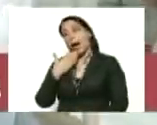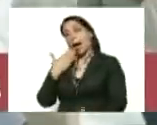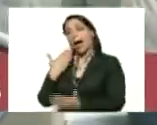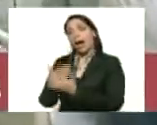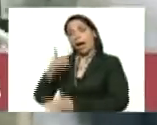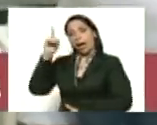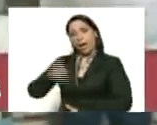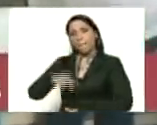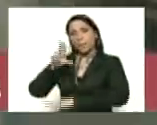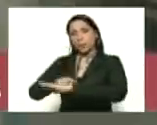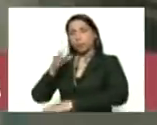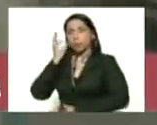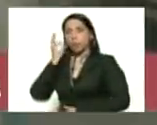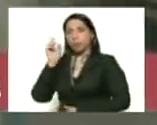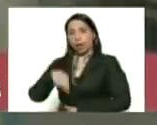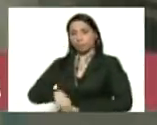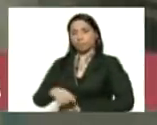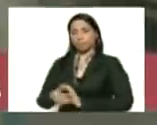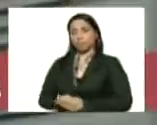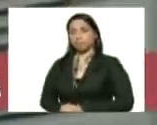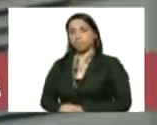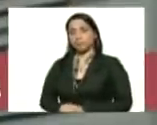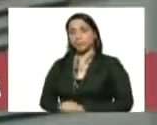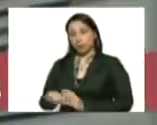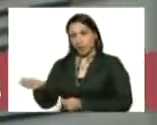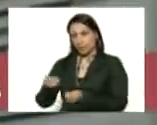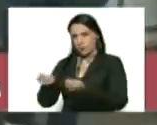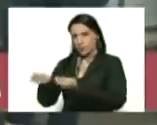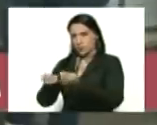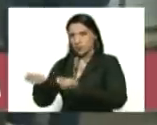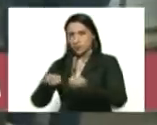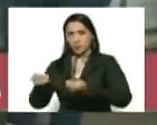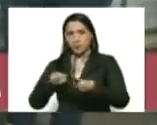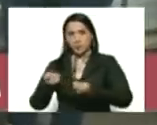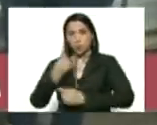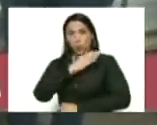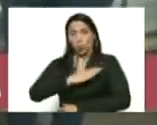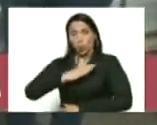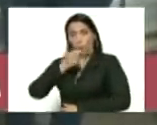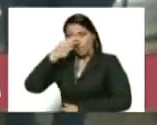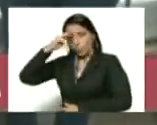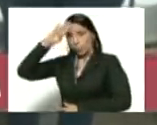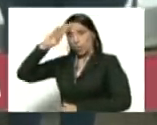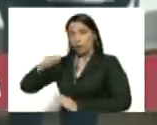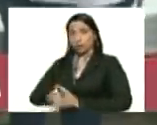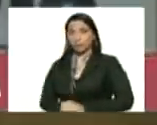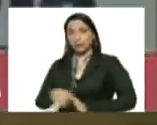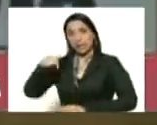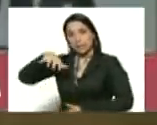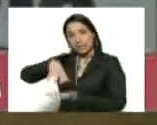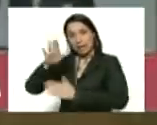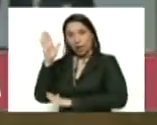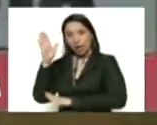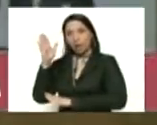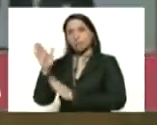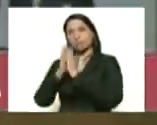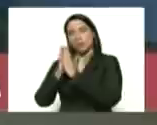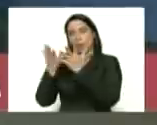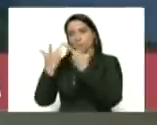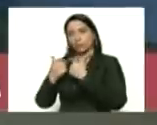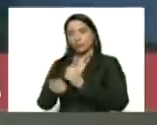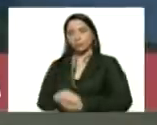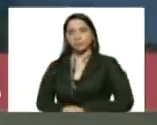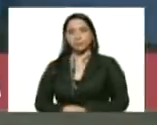a la doctora Inés Rodríguez que es la coordinadora de la comisión cubana aquí en el estado Larinés estamos